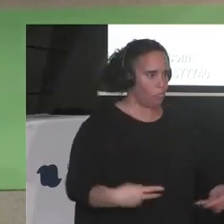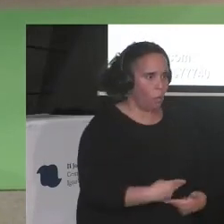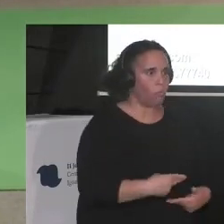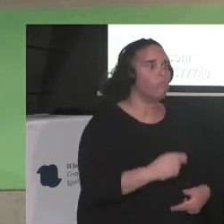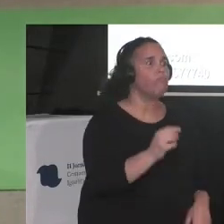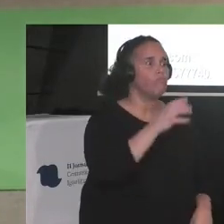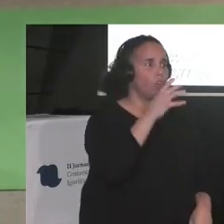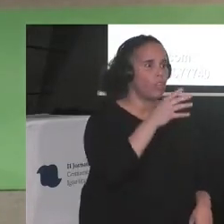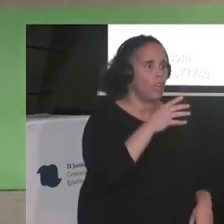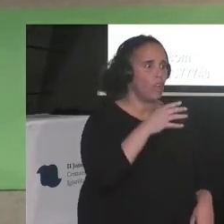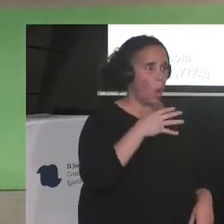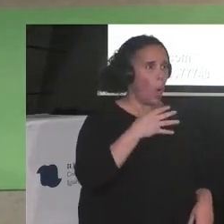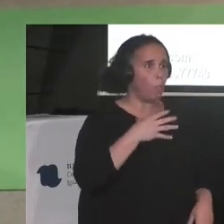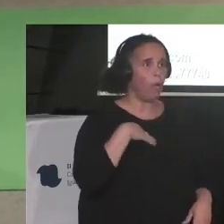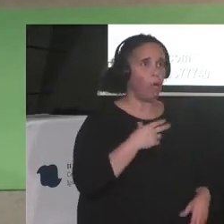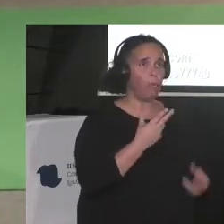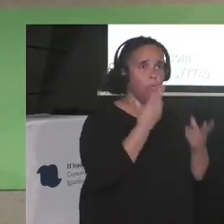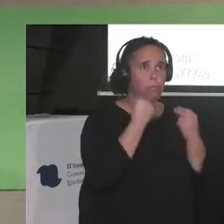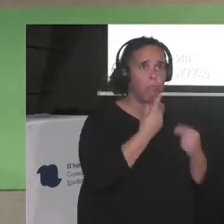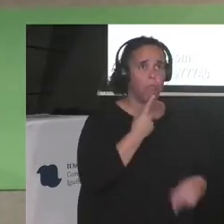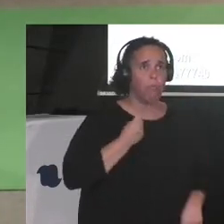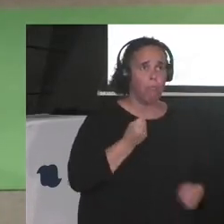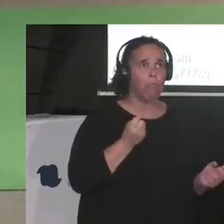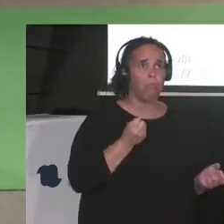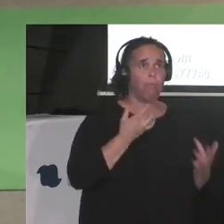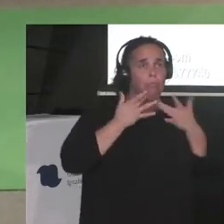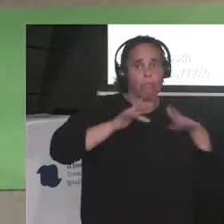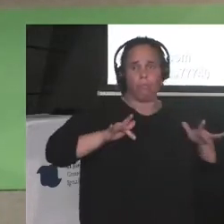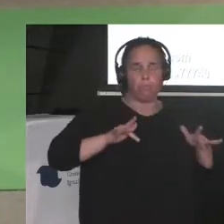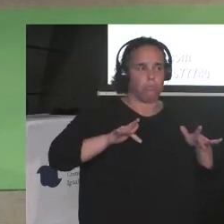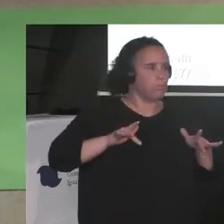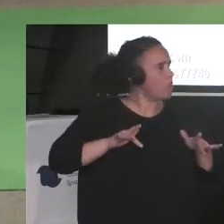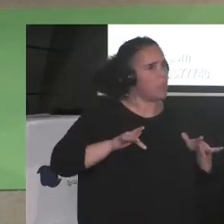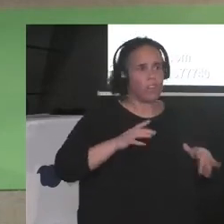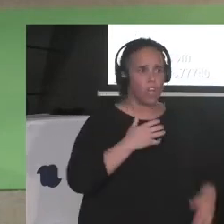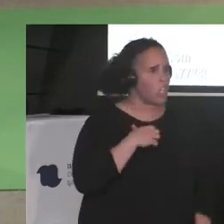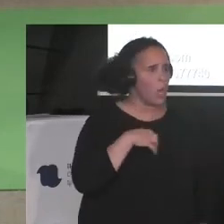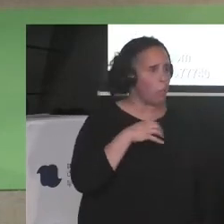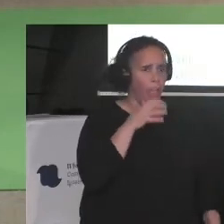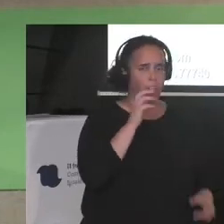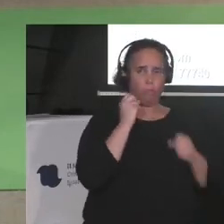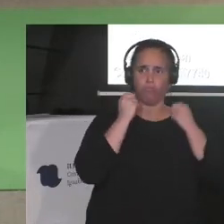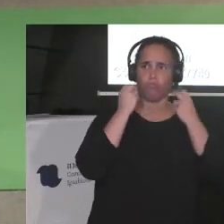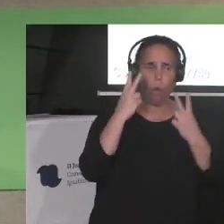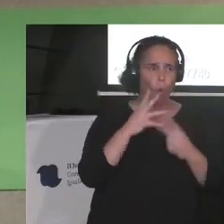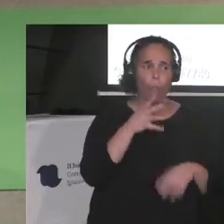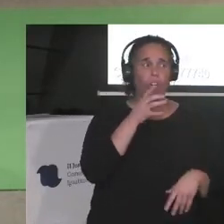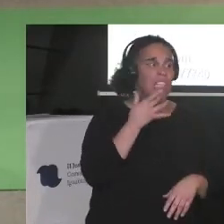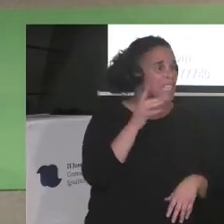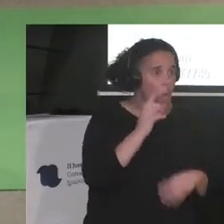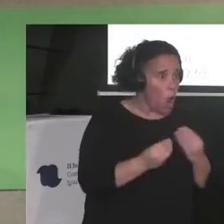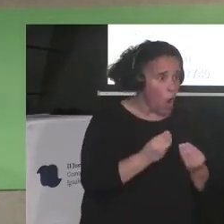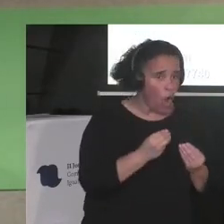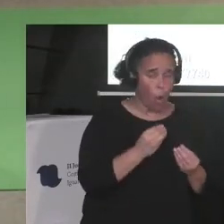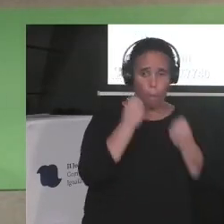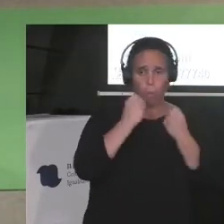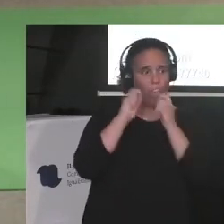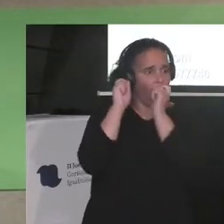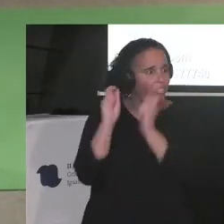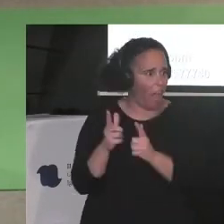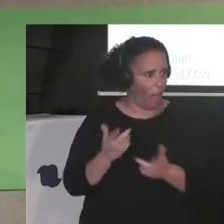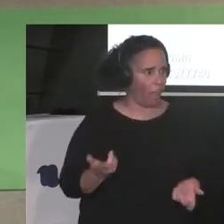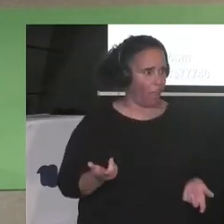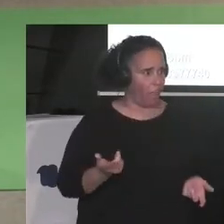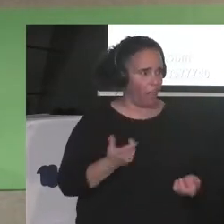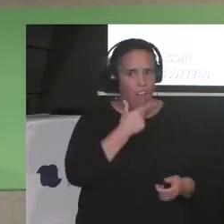neutralidad sirve al poder, porque le hace fácil la vida al poder. Si las